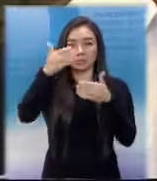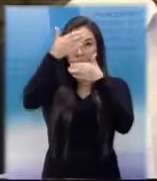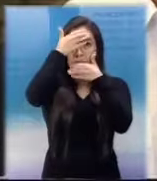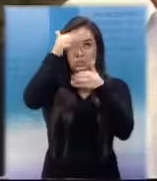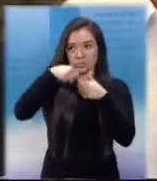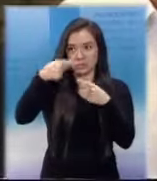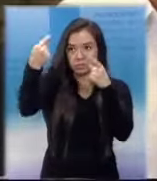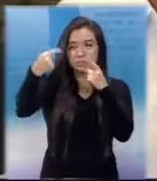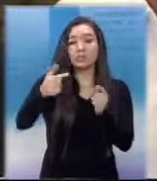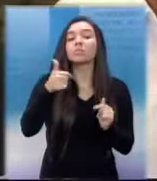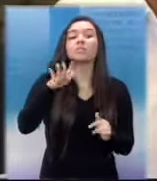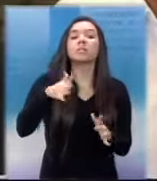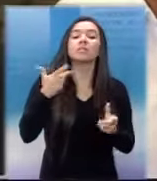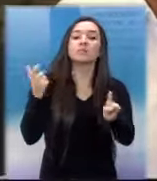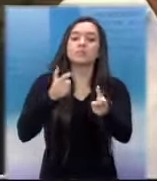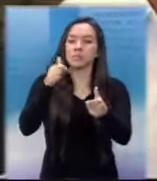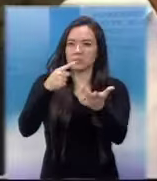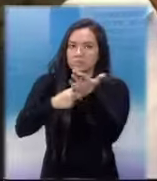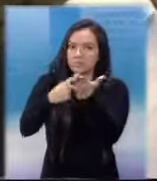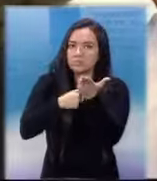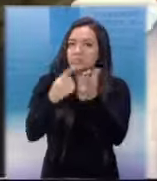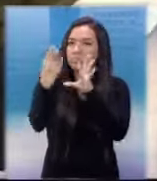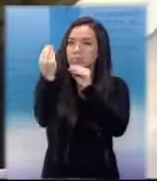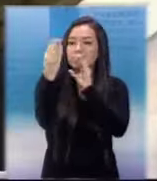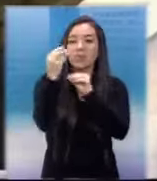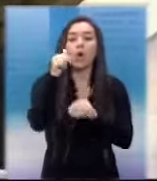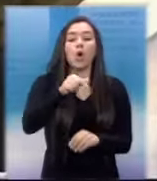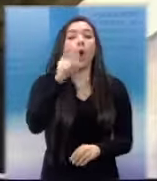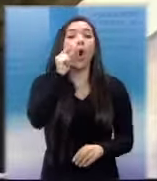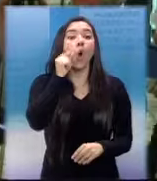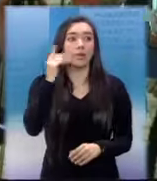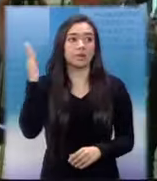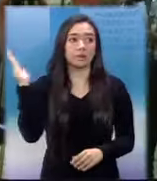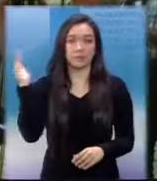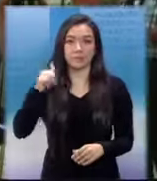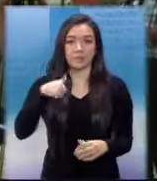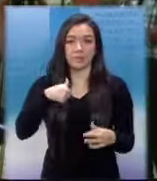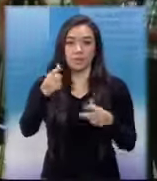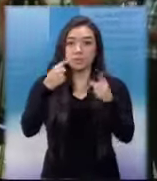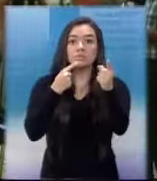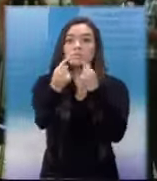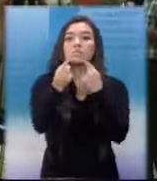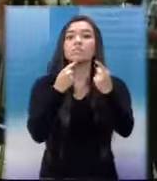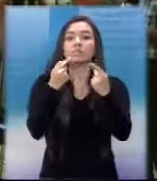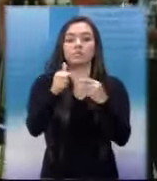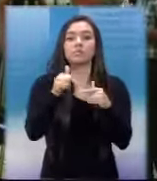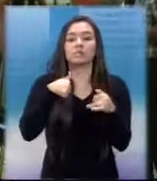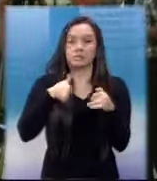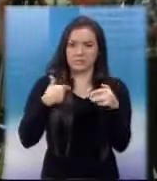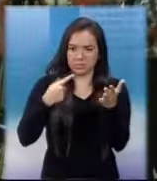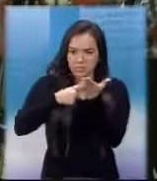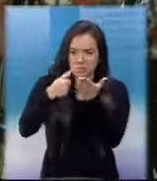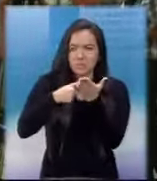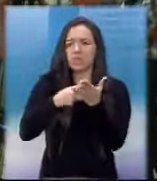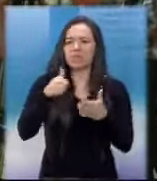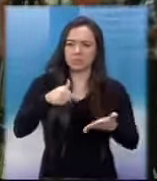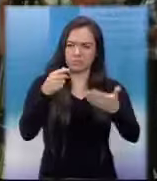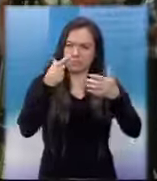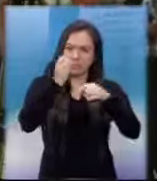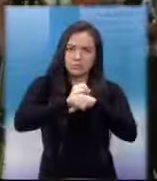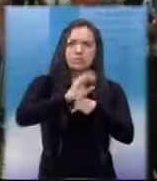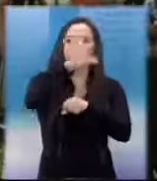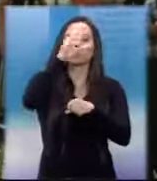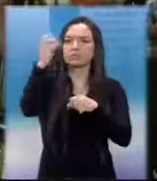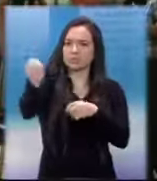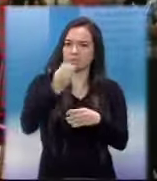Catatumbo, uno de los negociadores de la Delegación de Paz de la Guerrilla, en las conversaciones de La Habana, que leyó un comunicado del